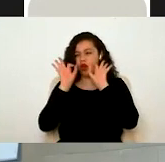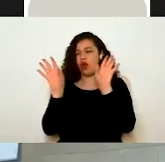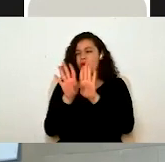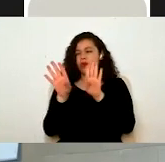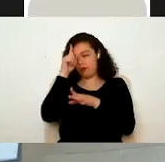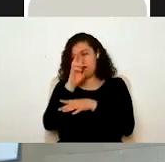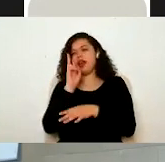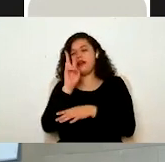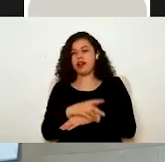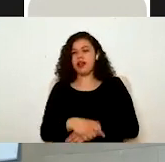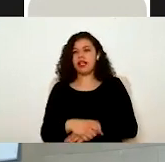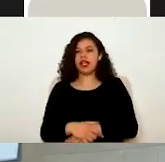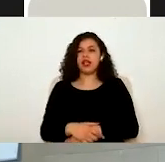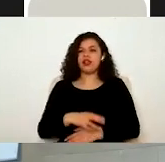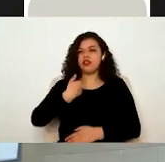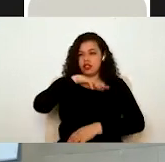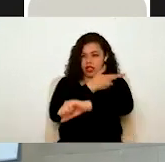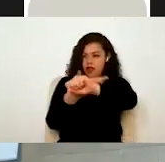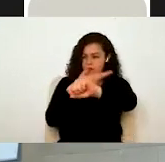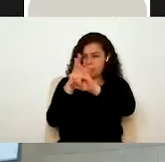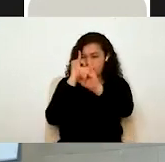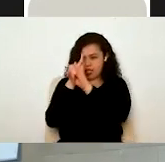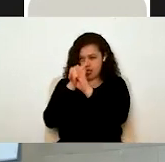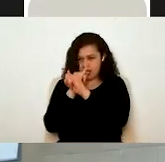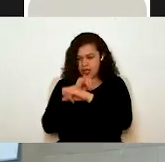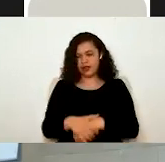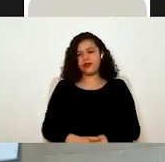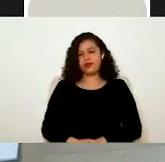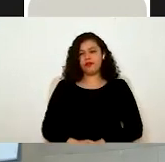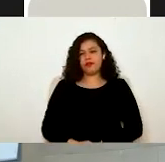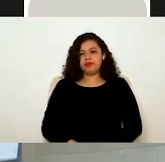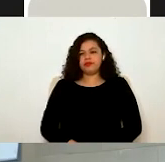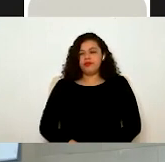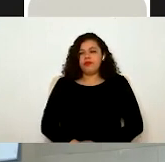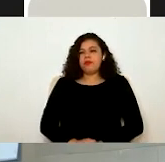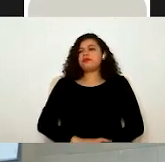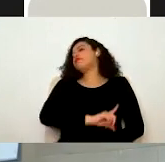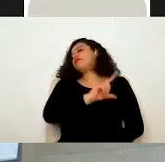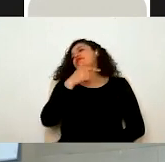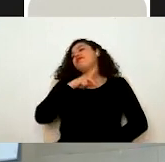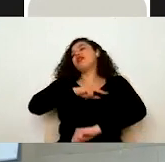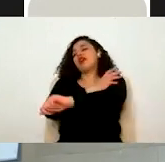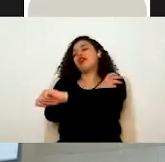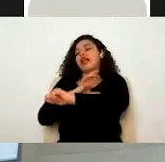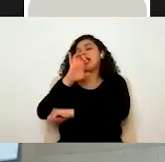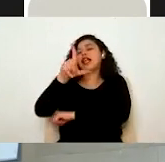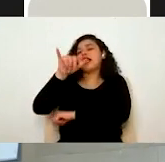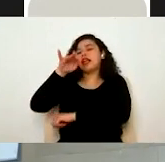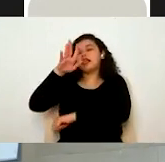directo a trámite digital, de la cual después mi compañero Elías les hablará un poco más.